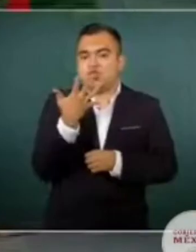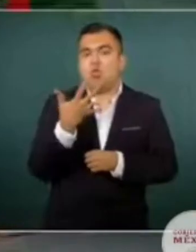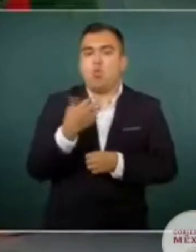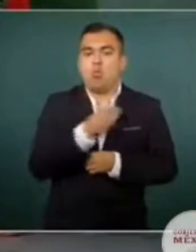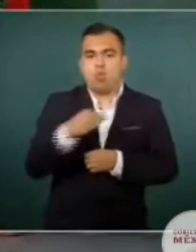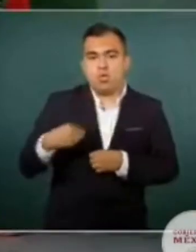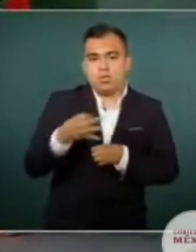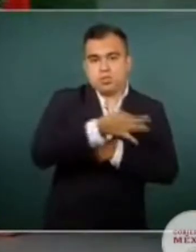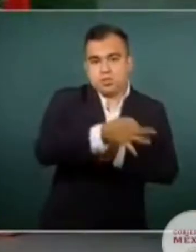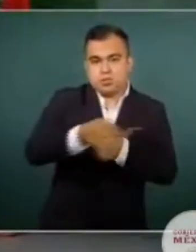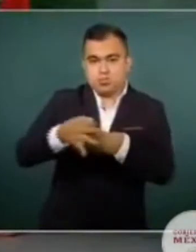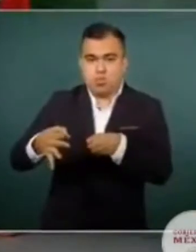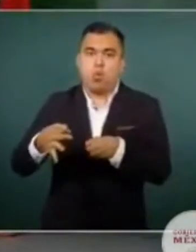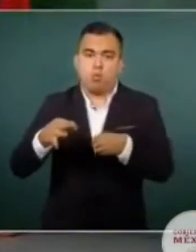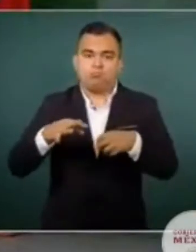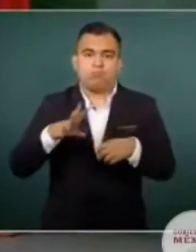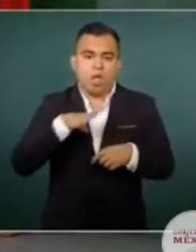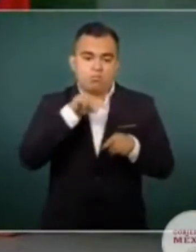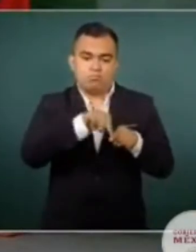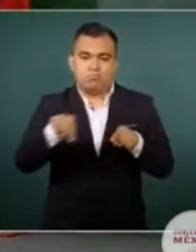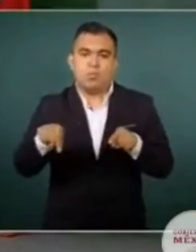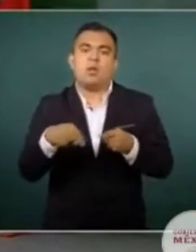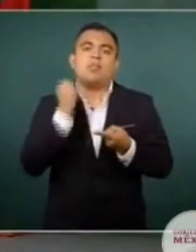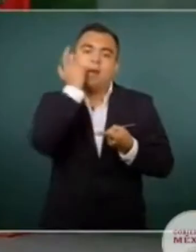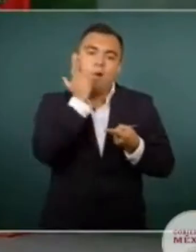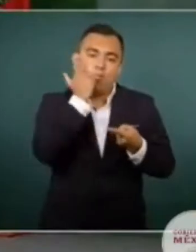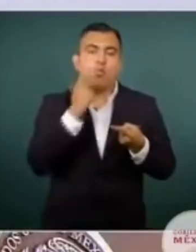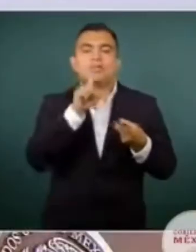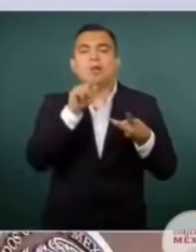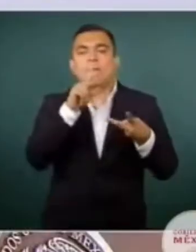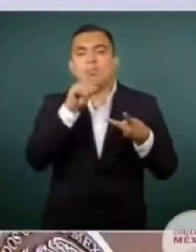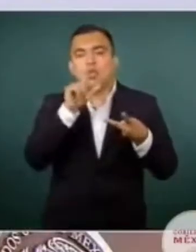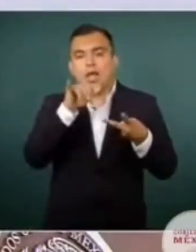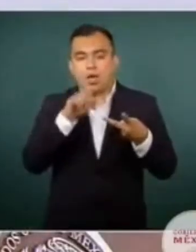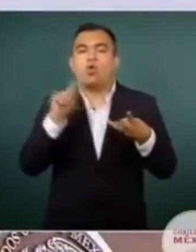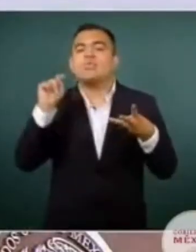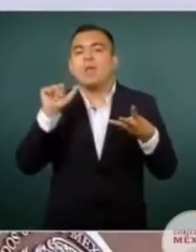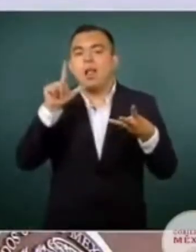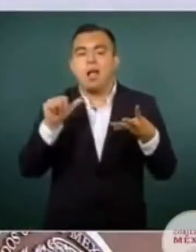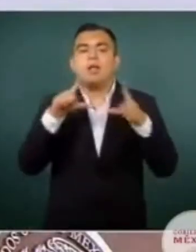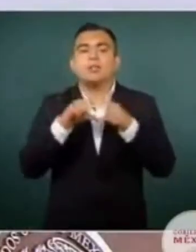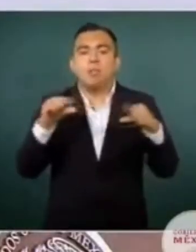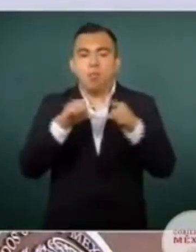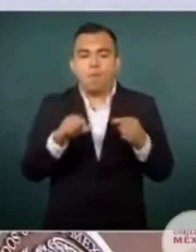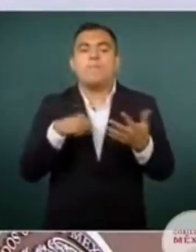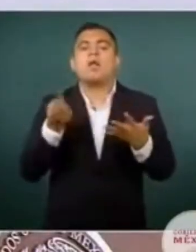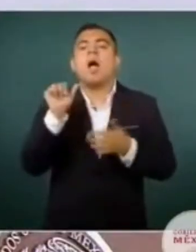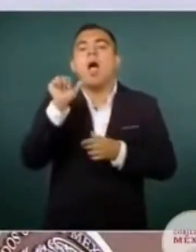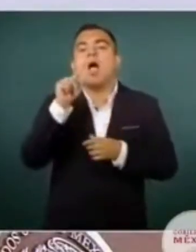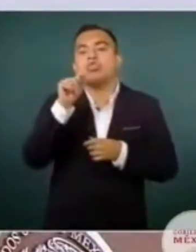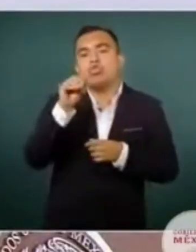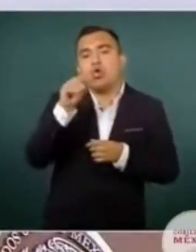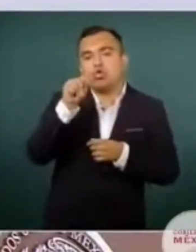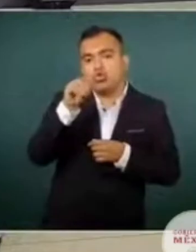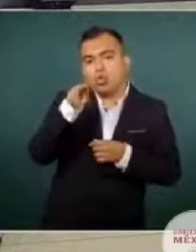mayor cantidad de estas tomas, Tlajomulco, Zapotlanejo, Tala, Zapopan y Atotoninco. Adelante,